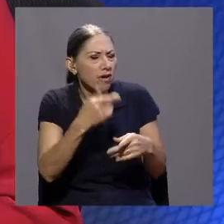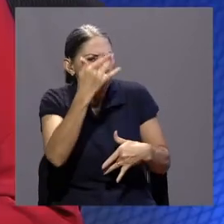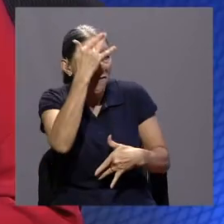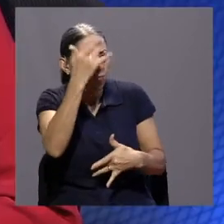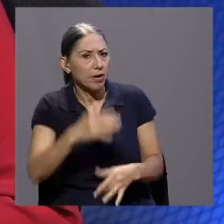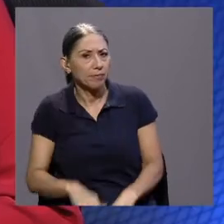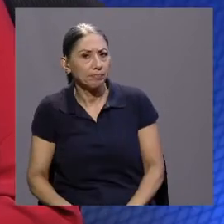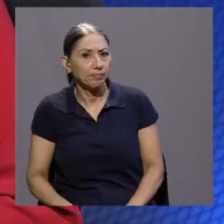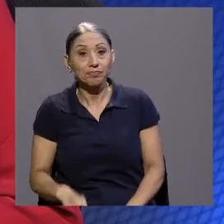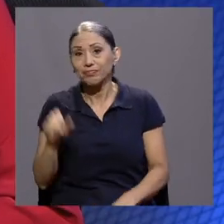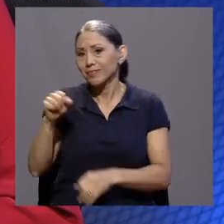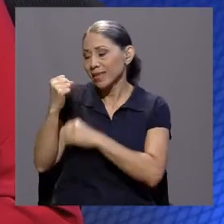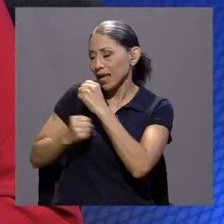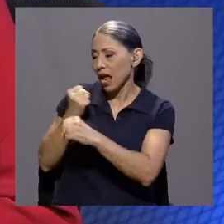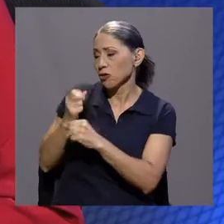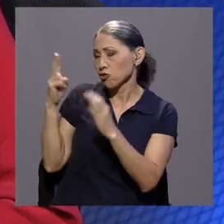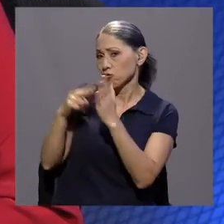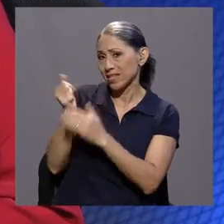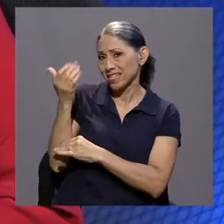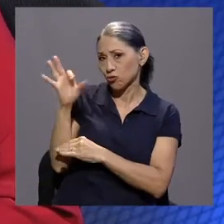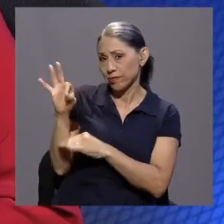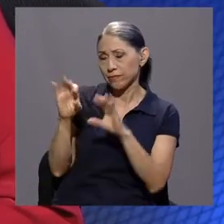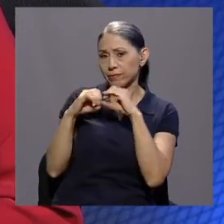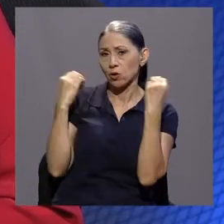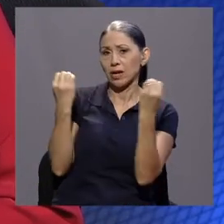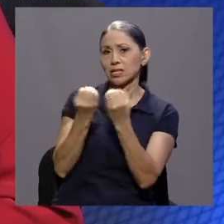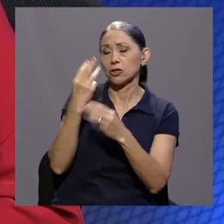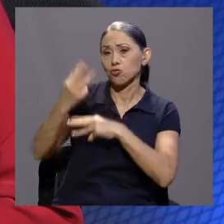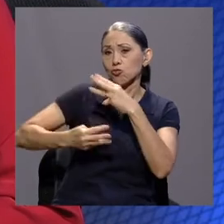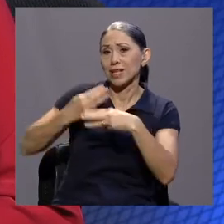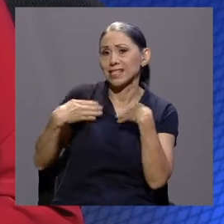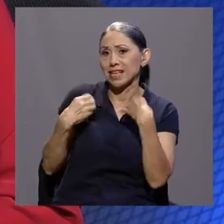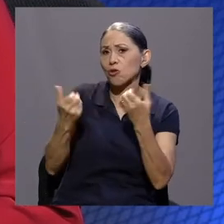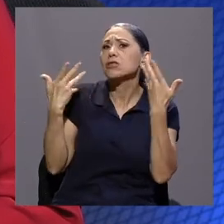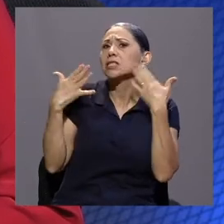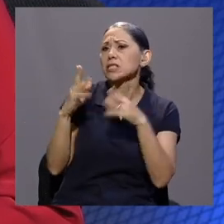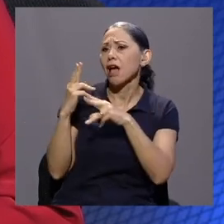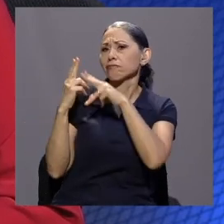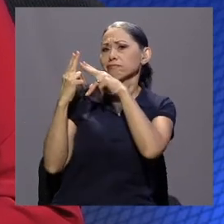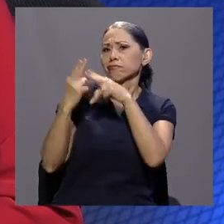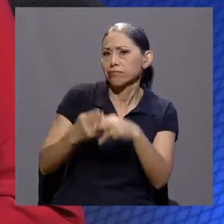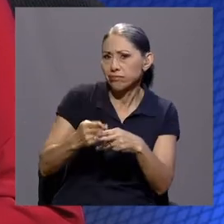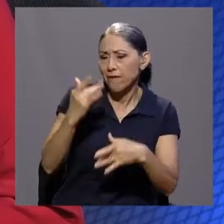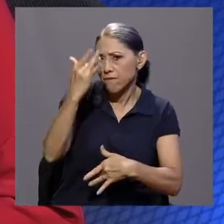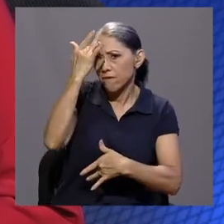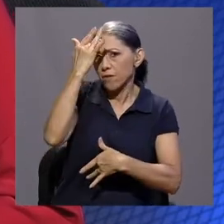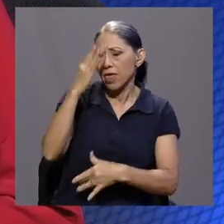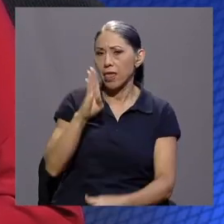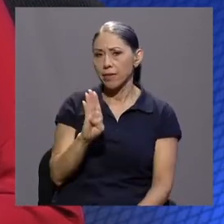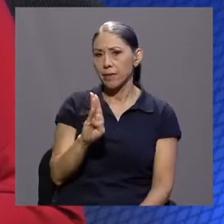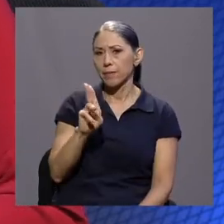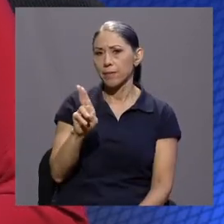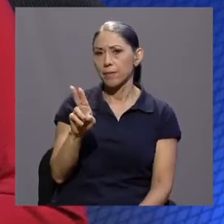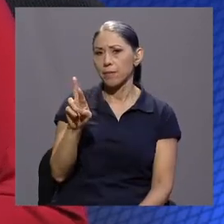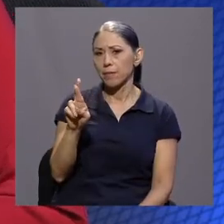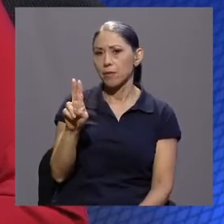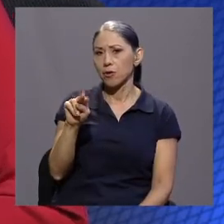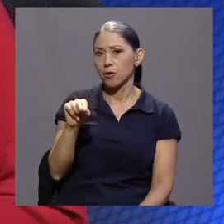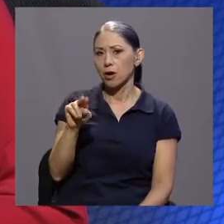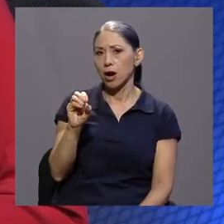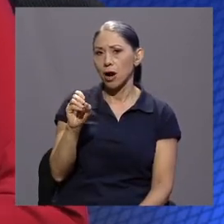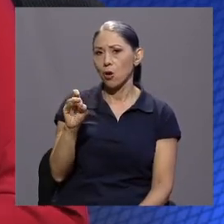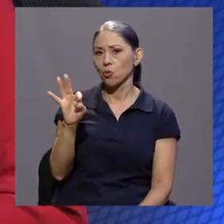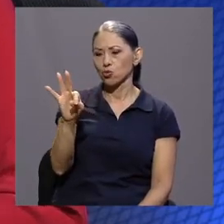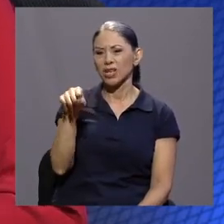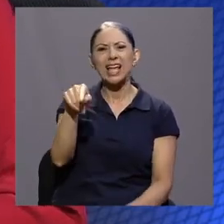Claro, en el 2019 la Organización Mundial de la Salud ya lo catalogó como enfermedad y se indica que